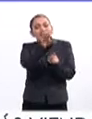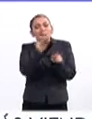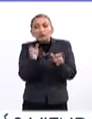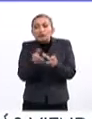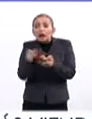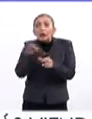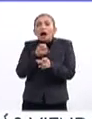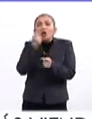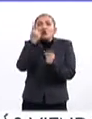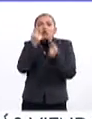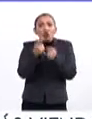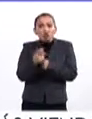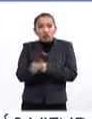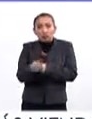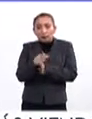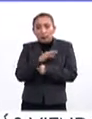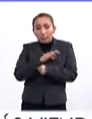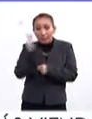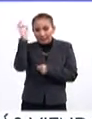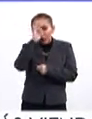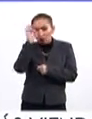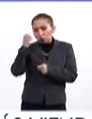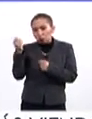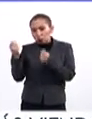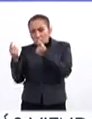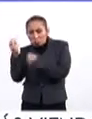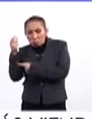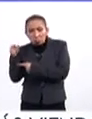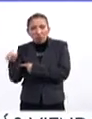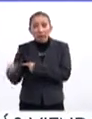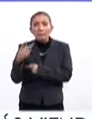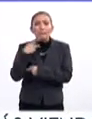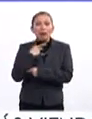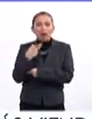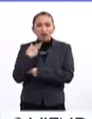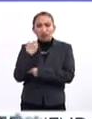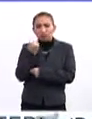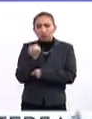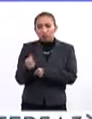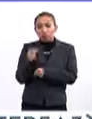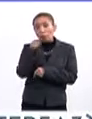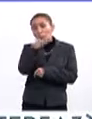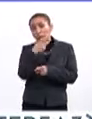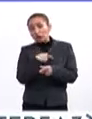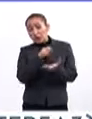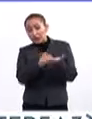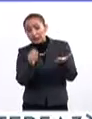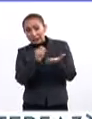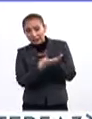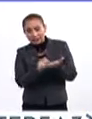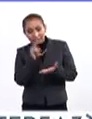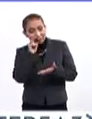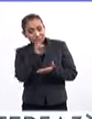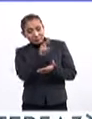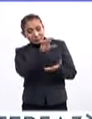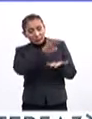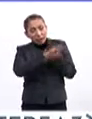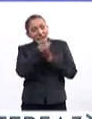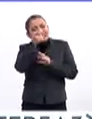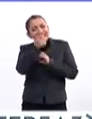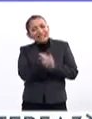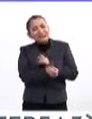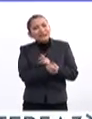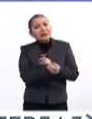pocos han podido resumir, muy pocos filósofos, muy pocos politólogos, muy pocos escritores, ensayistas, el